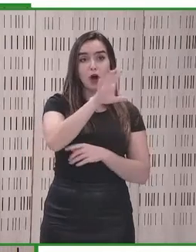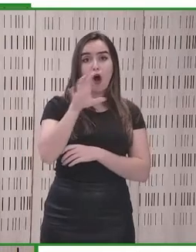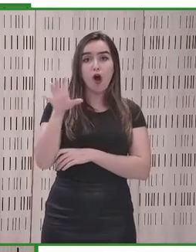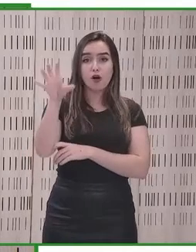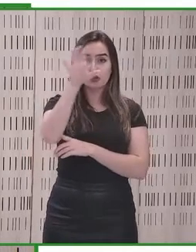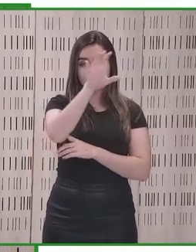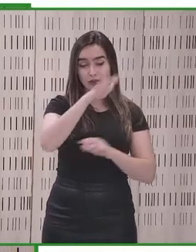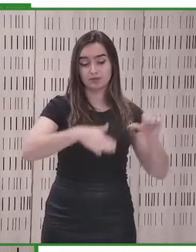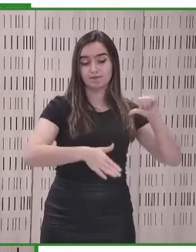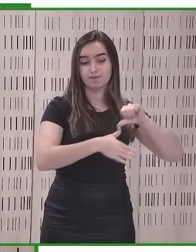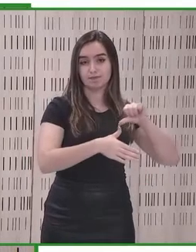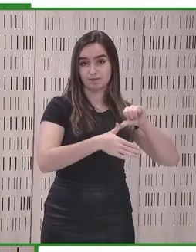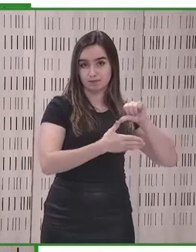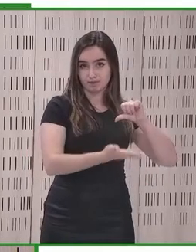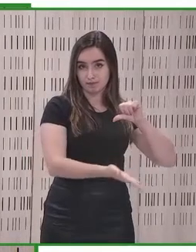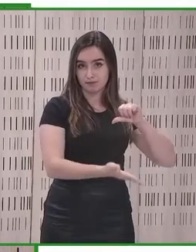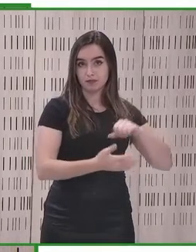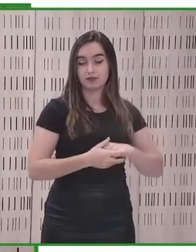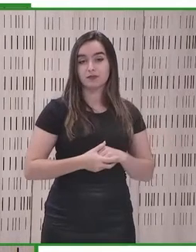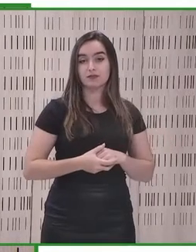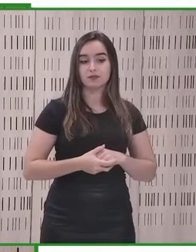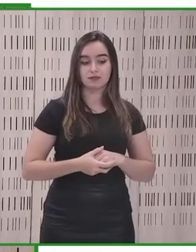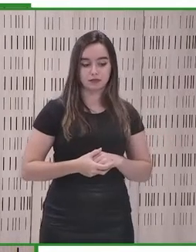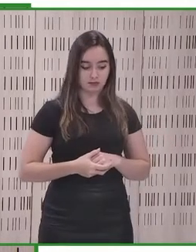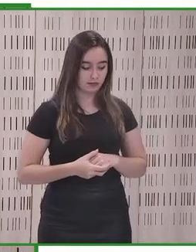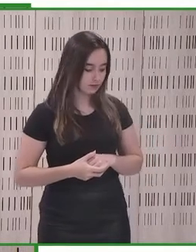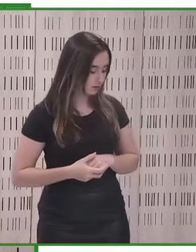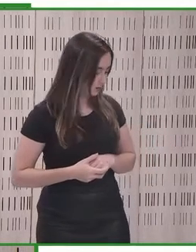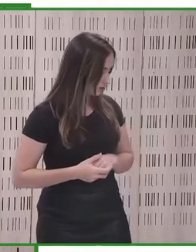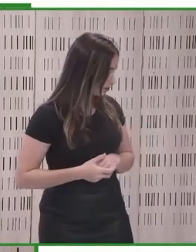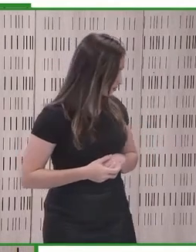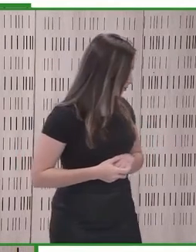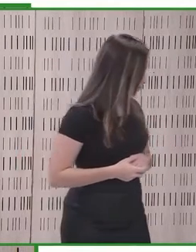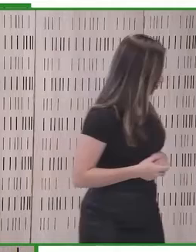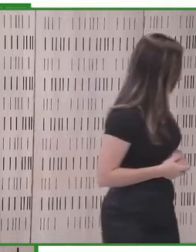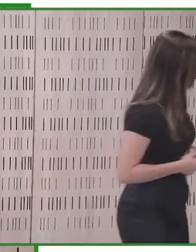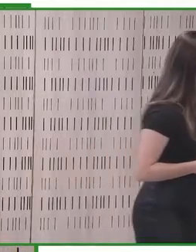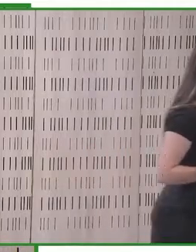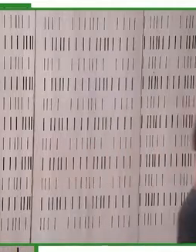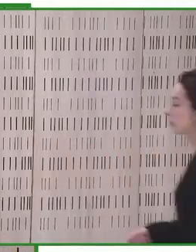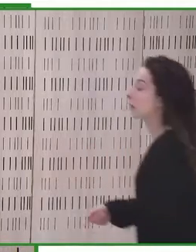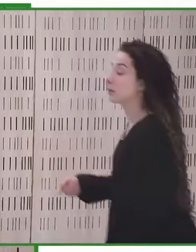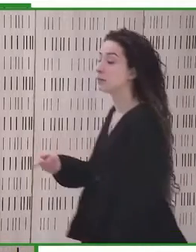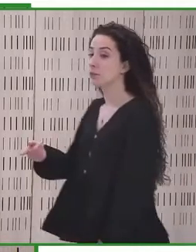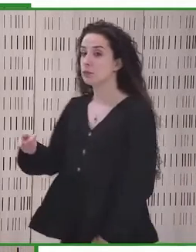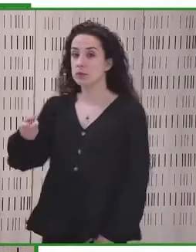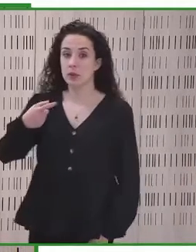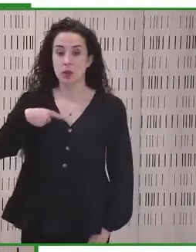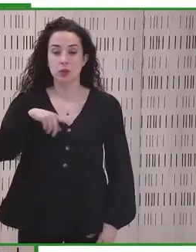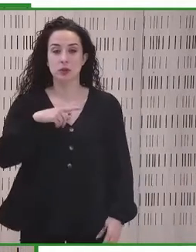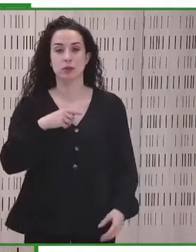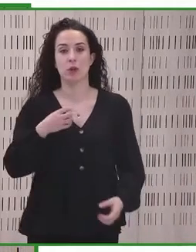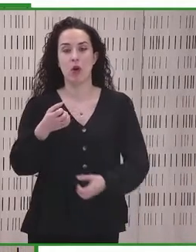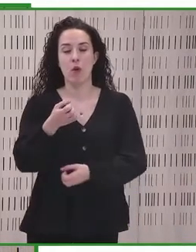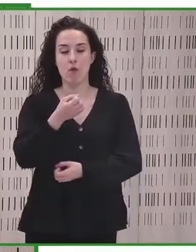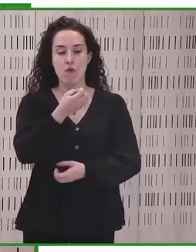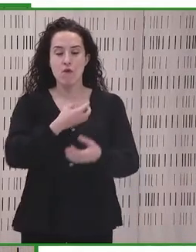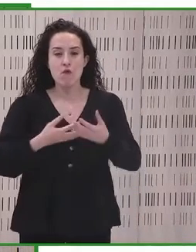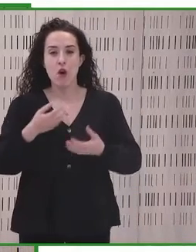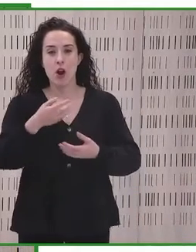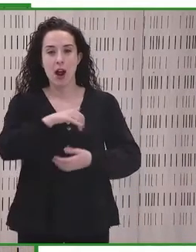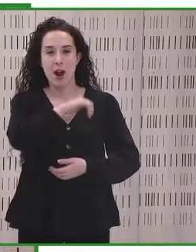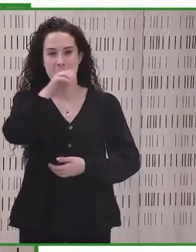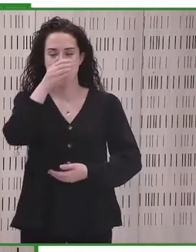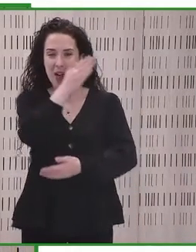iberoamericanos. También animamos desde el Foro Europeo de la Discapacidad a todos los